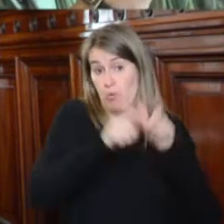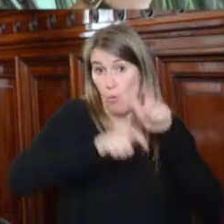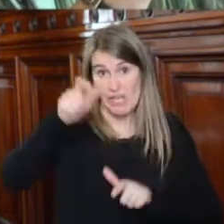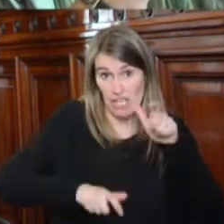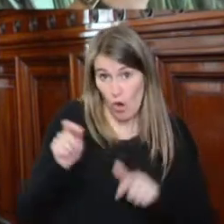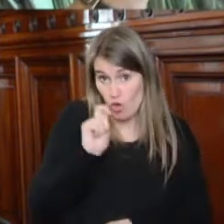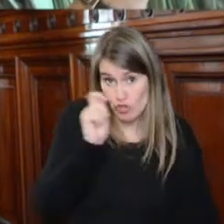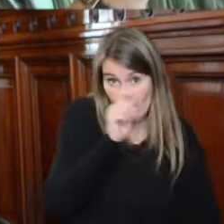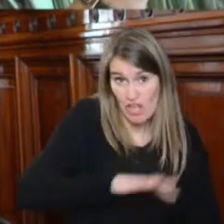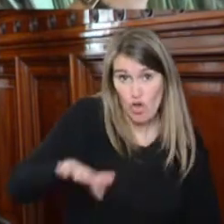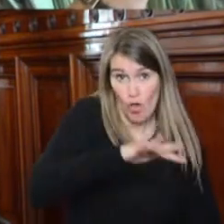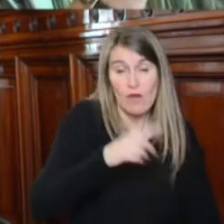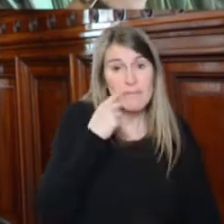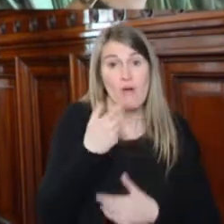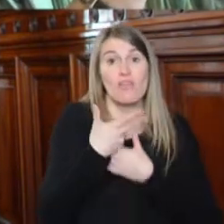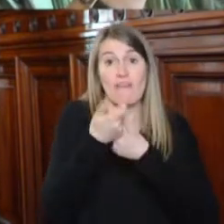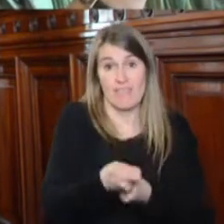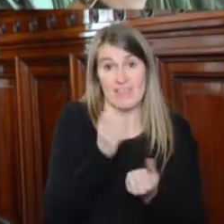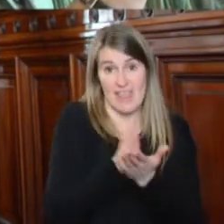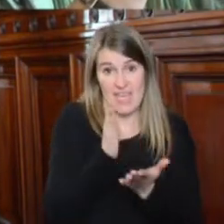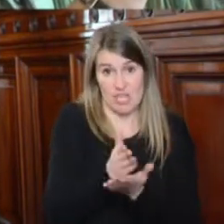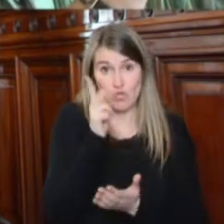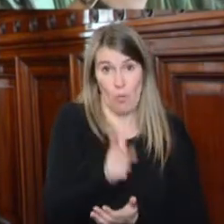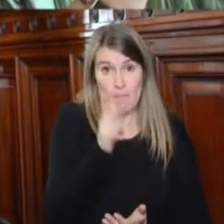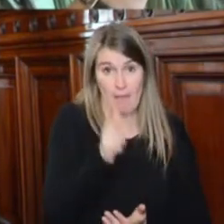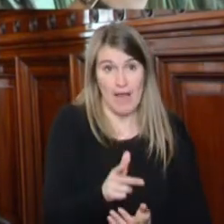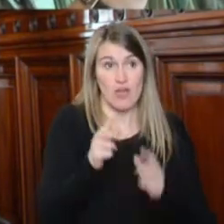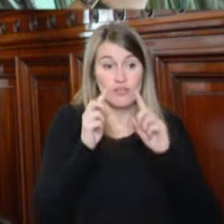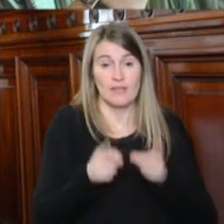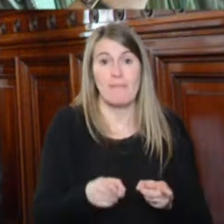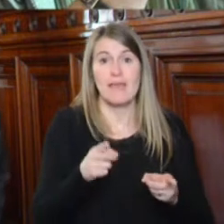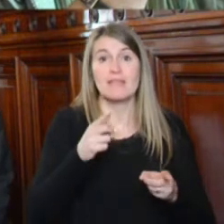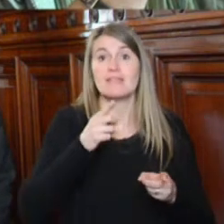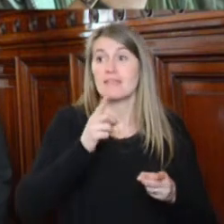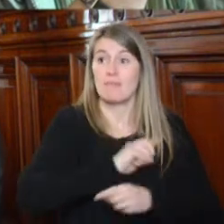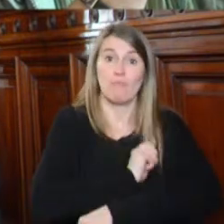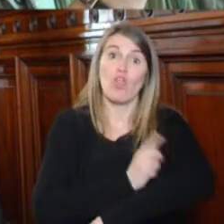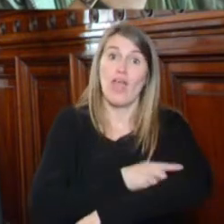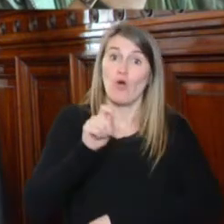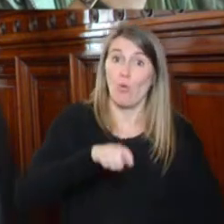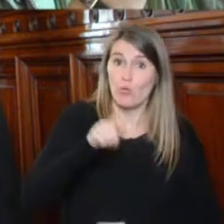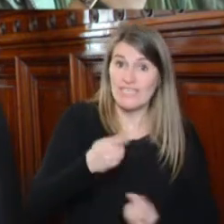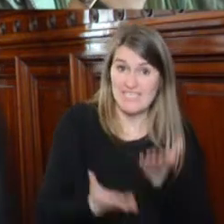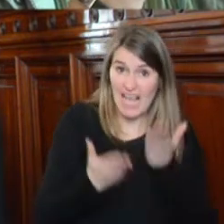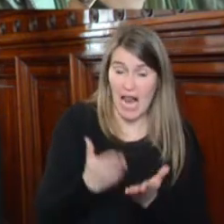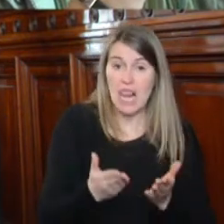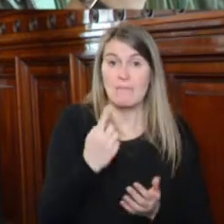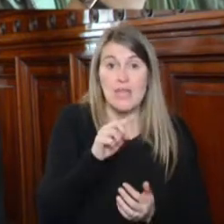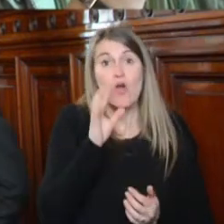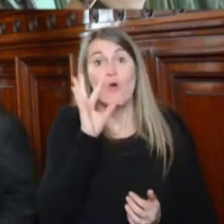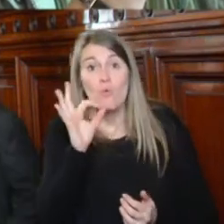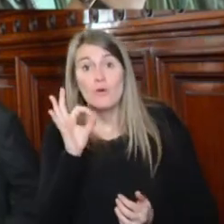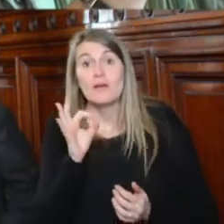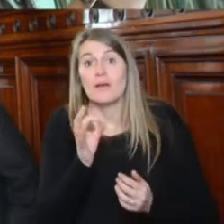estigmatizar la labor de los defensores de los derechos humanos y quebrantar la independencia del Poder Judicial, sino que encubren el objetivo de alterar en forma